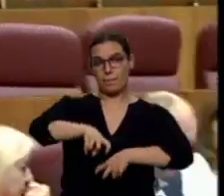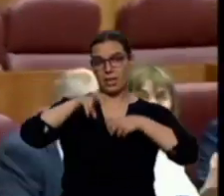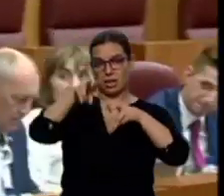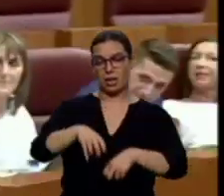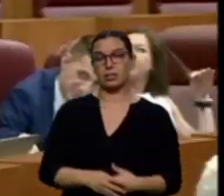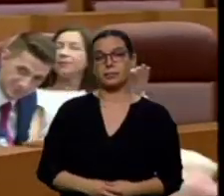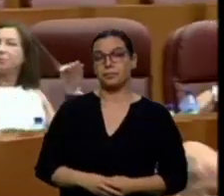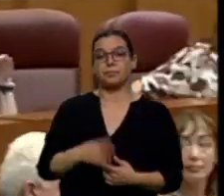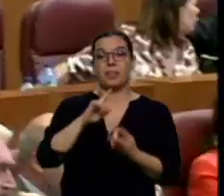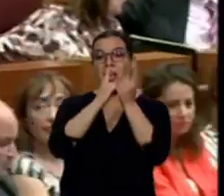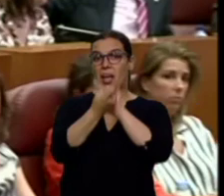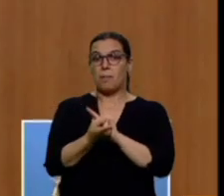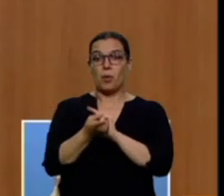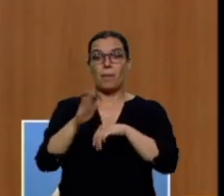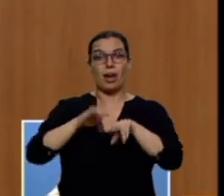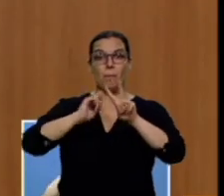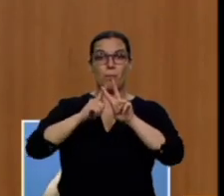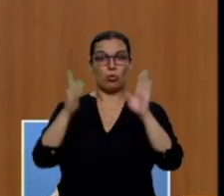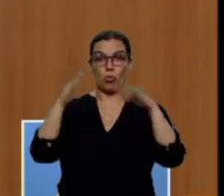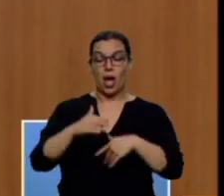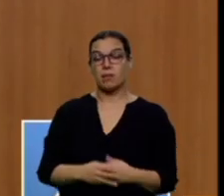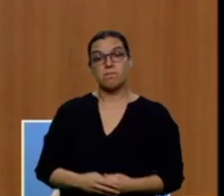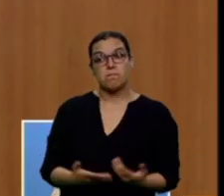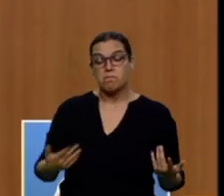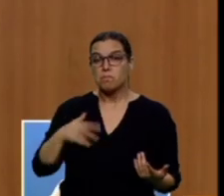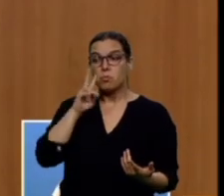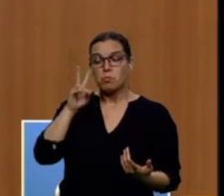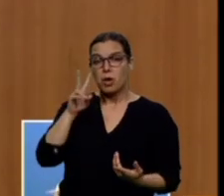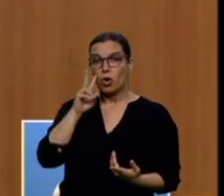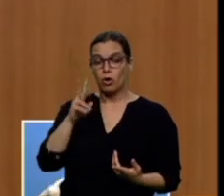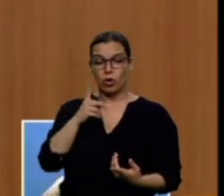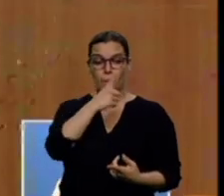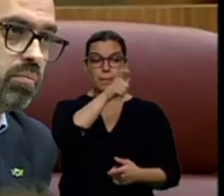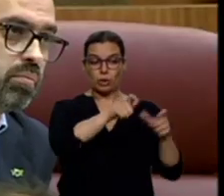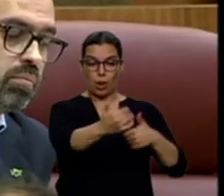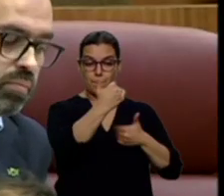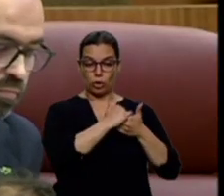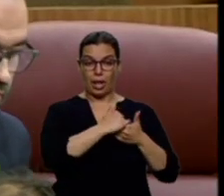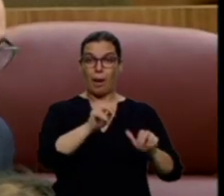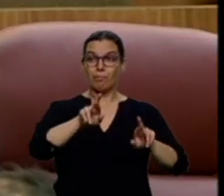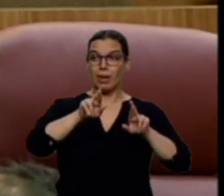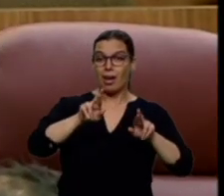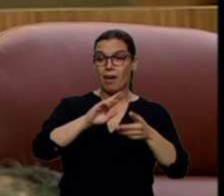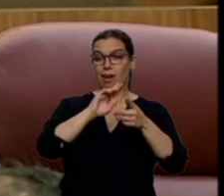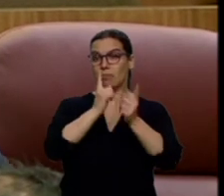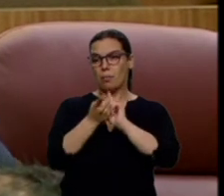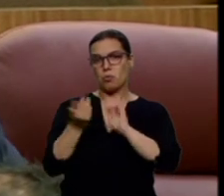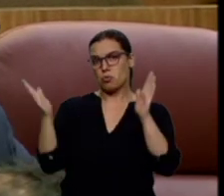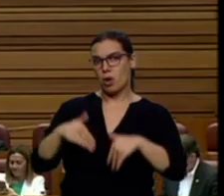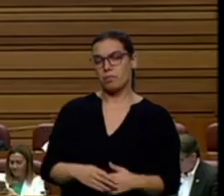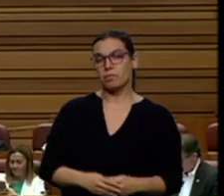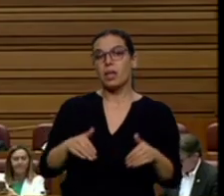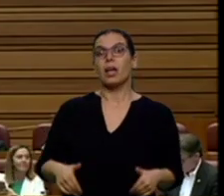gobierno para Vox. No vemos los cambios que nuestros votantes esperaban. El candidato del partido por Ávila